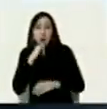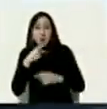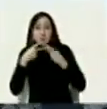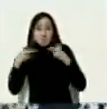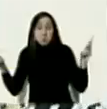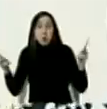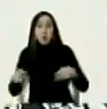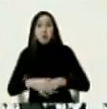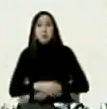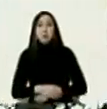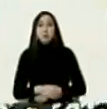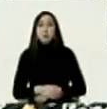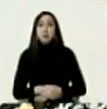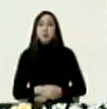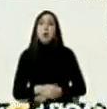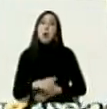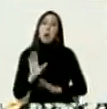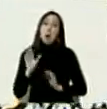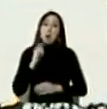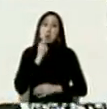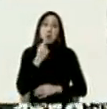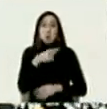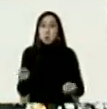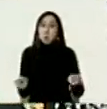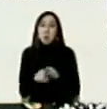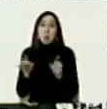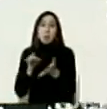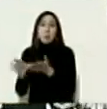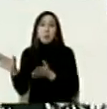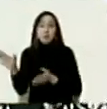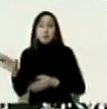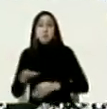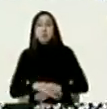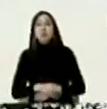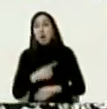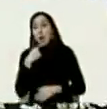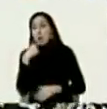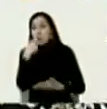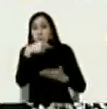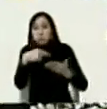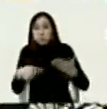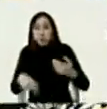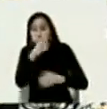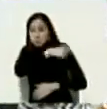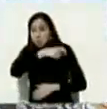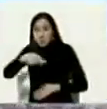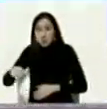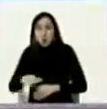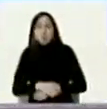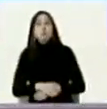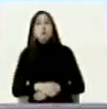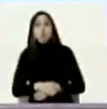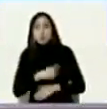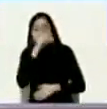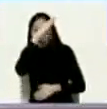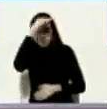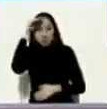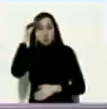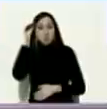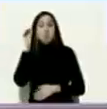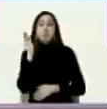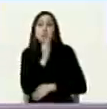a pesar que fue secreto allá lo sacaron y dijeron los nombres de los estadounidenses mandados por Donald Trump a hablar con nosotros